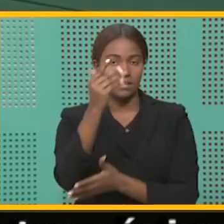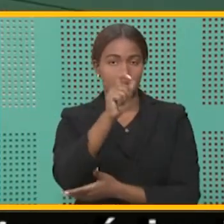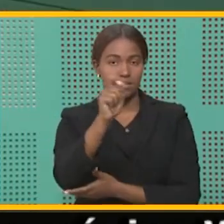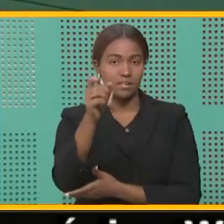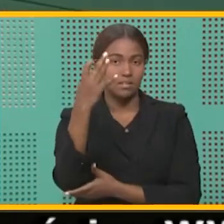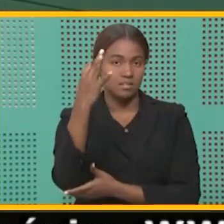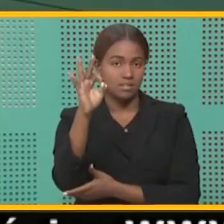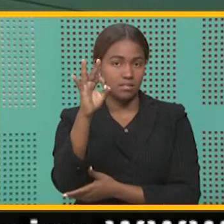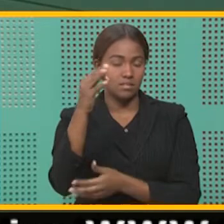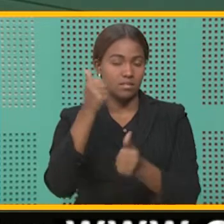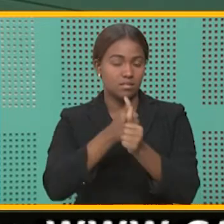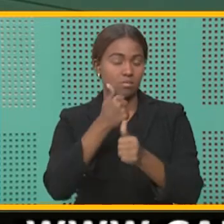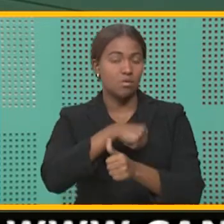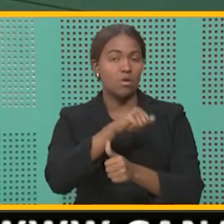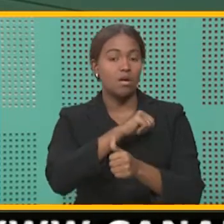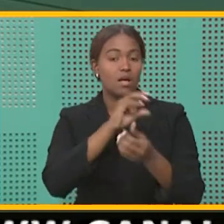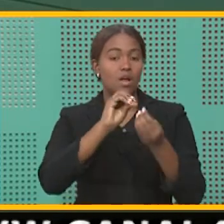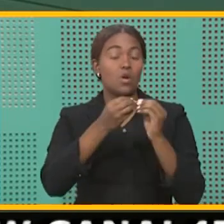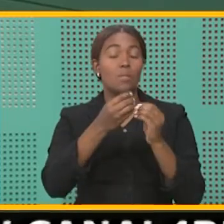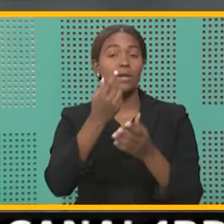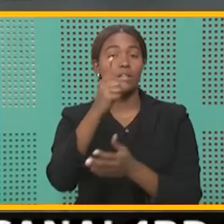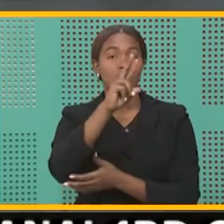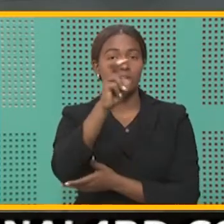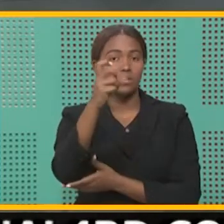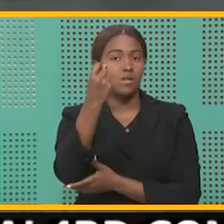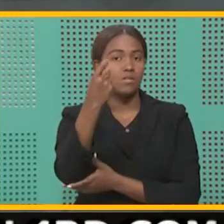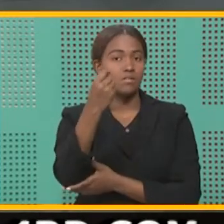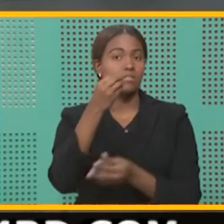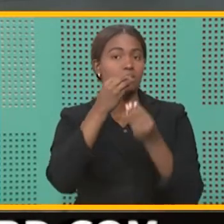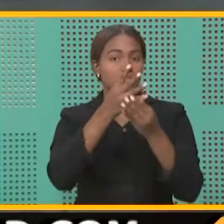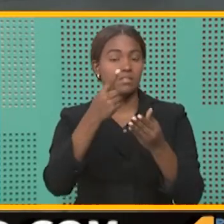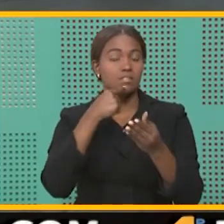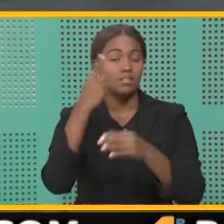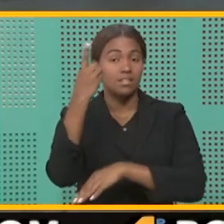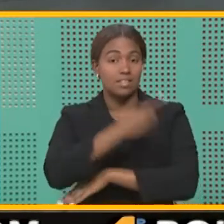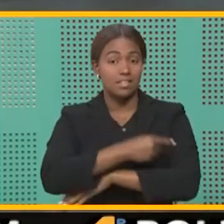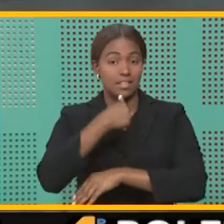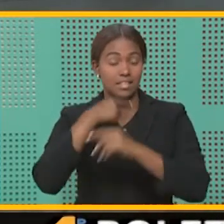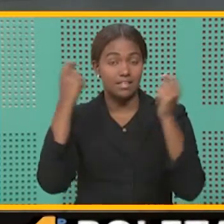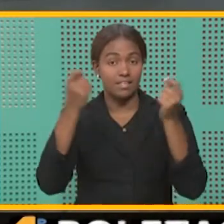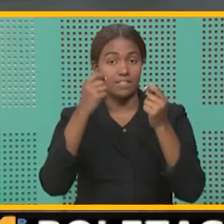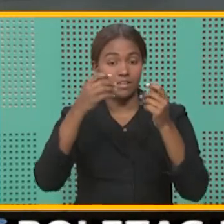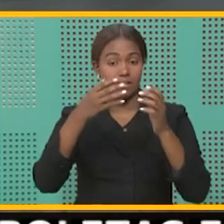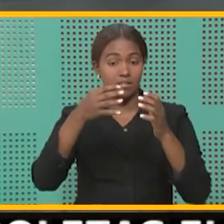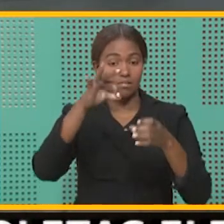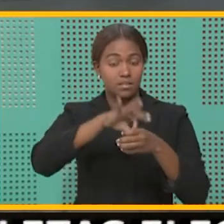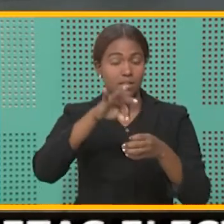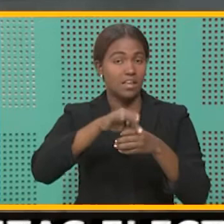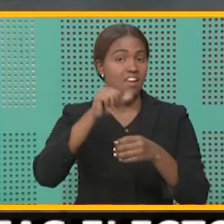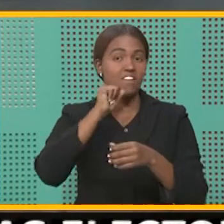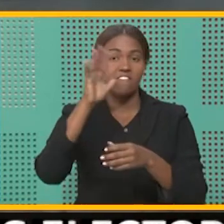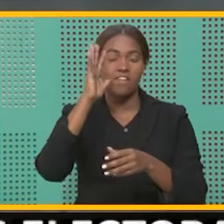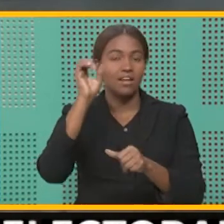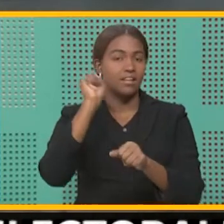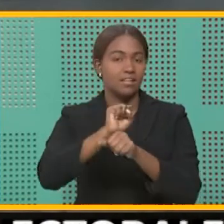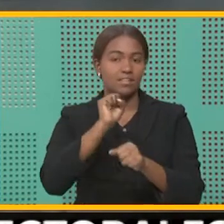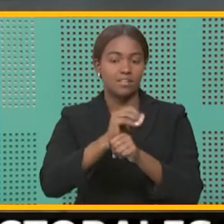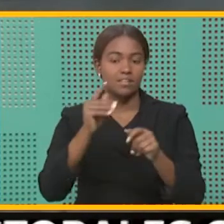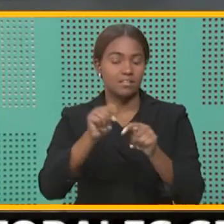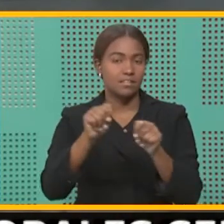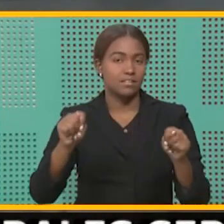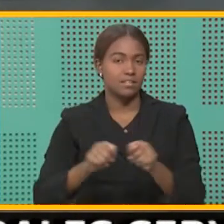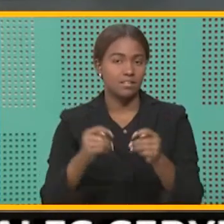-19 en su artículo 211, que señala que el día en que se celebren elecciones no será laborable en el